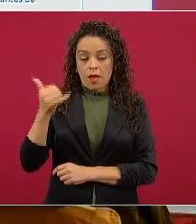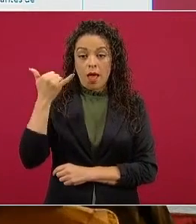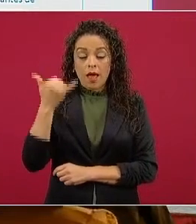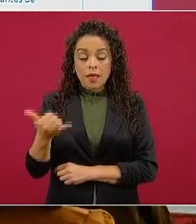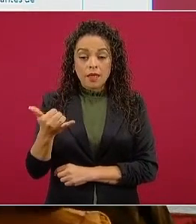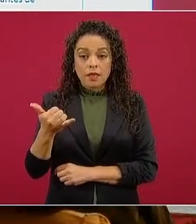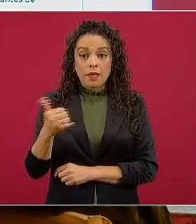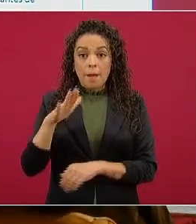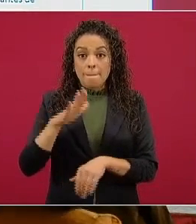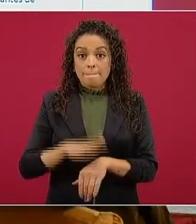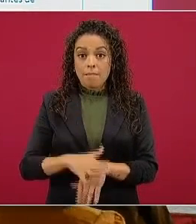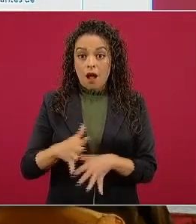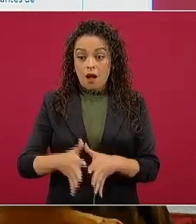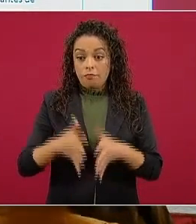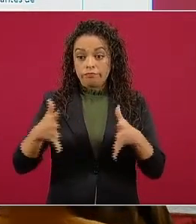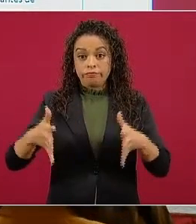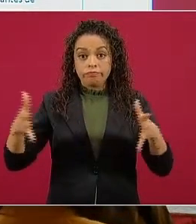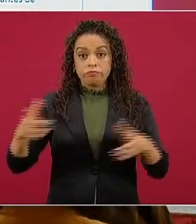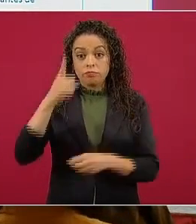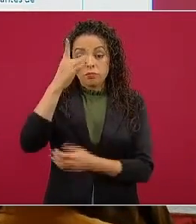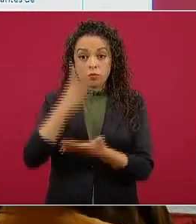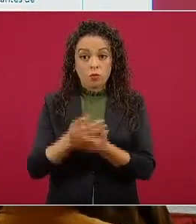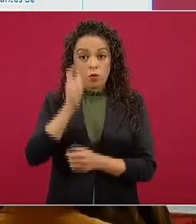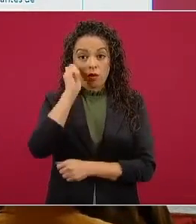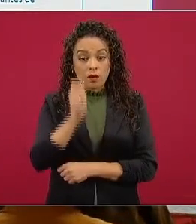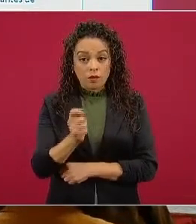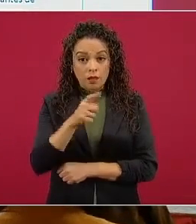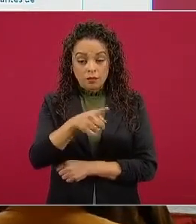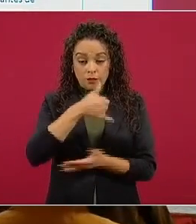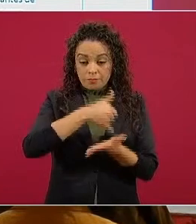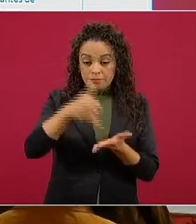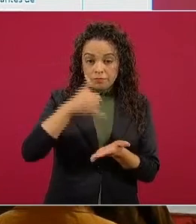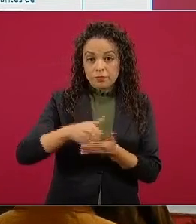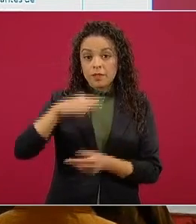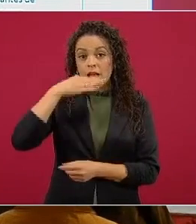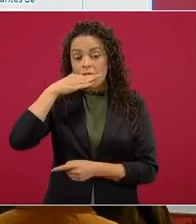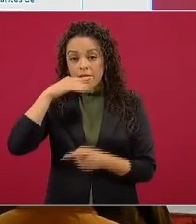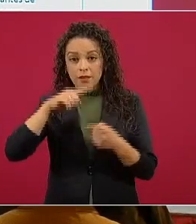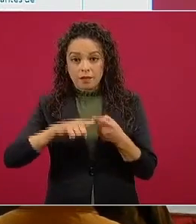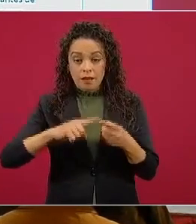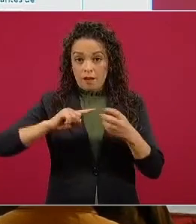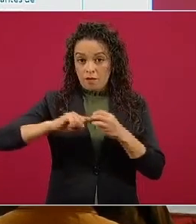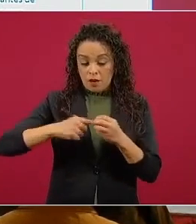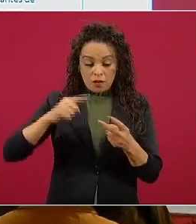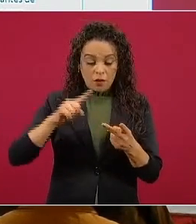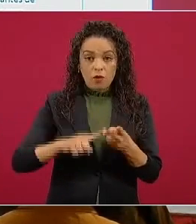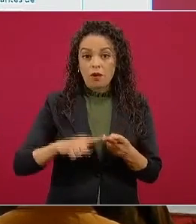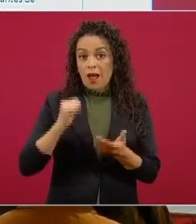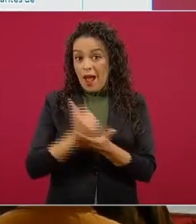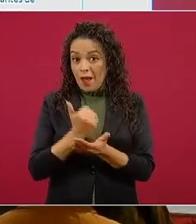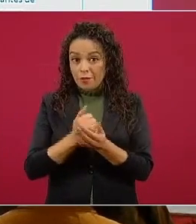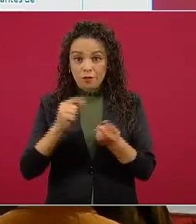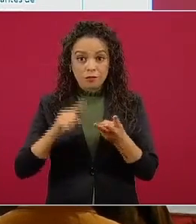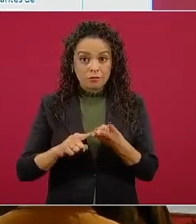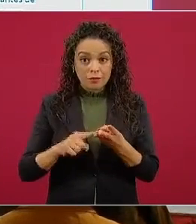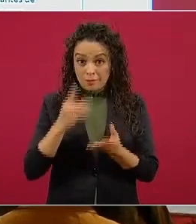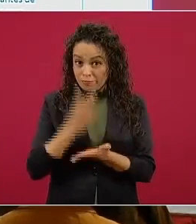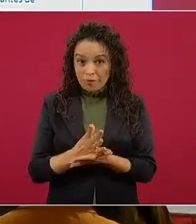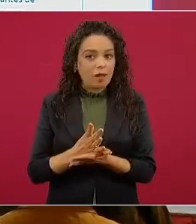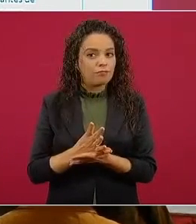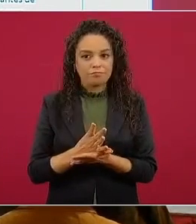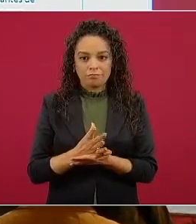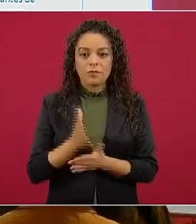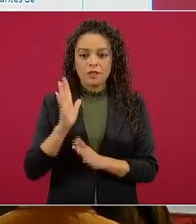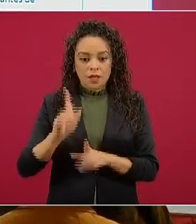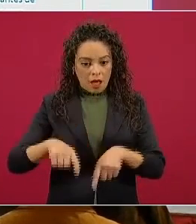sólo a productores de maíz, de frijol, de arroz, ya reciben